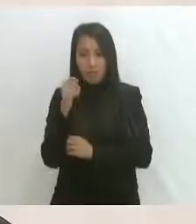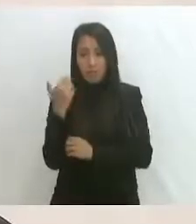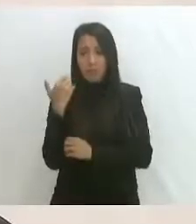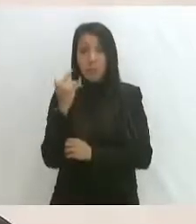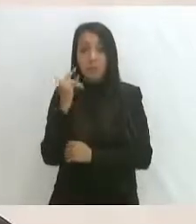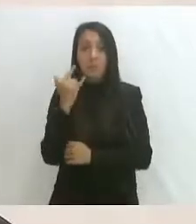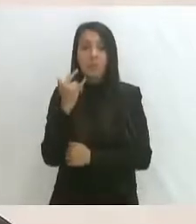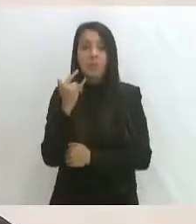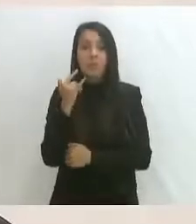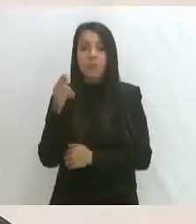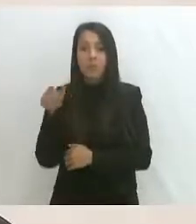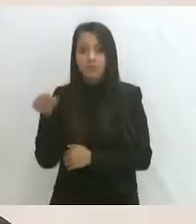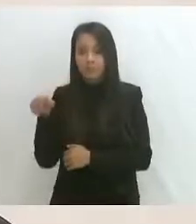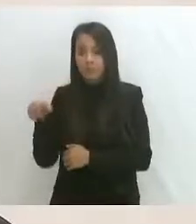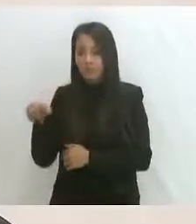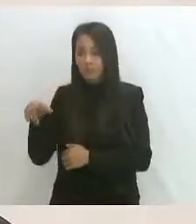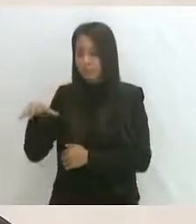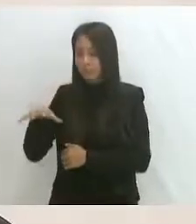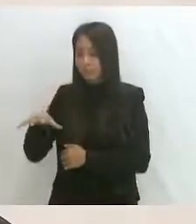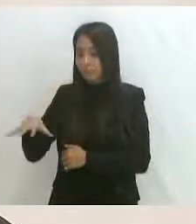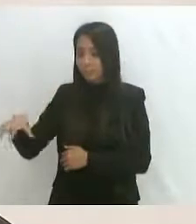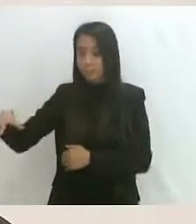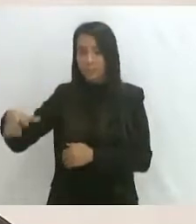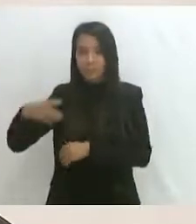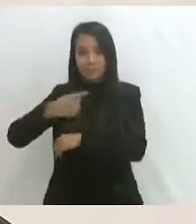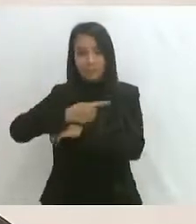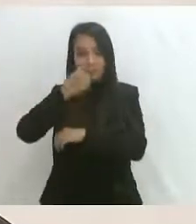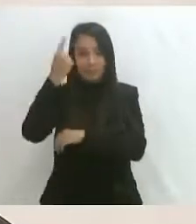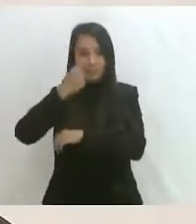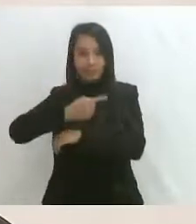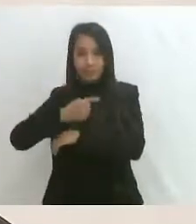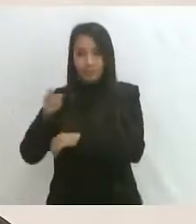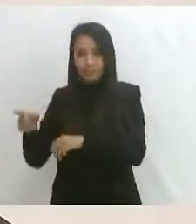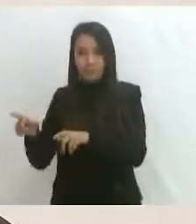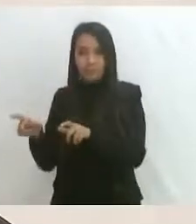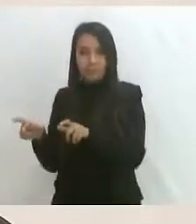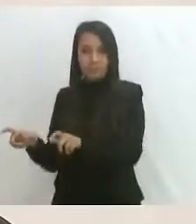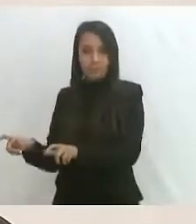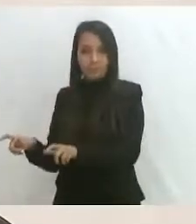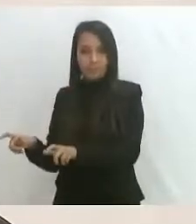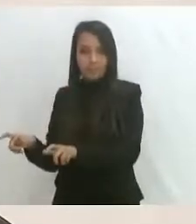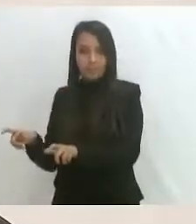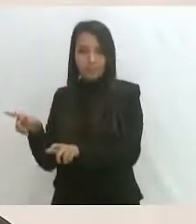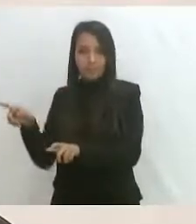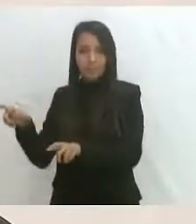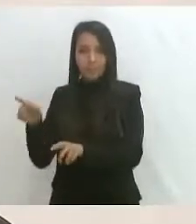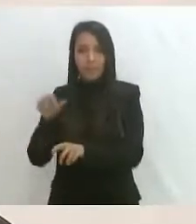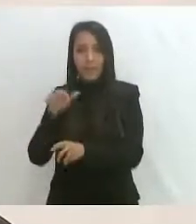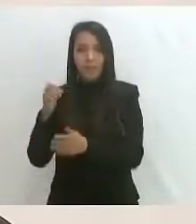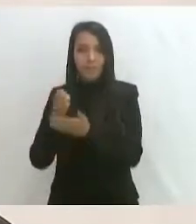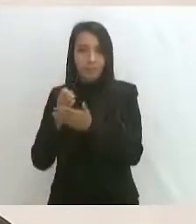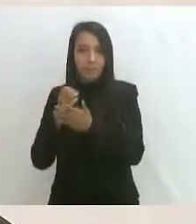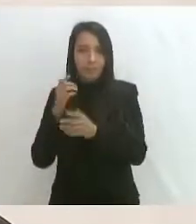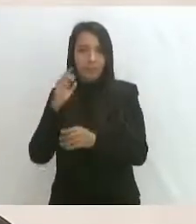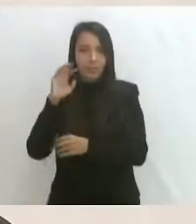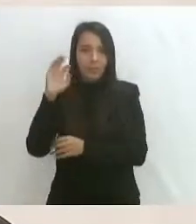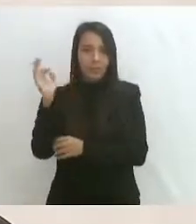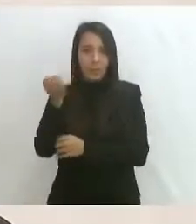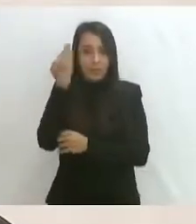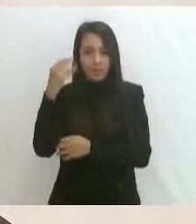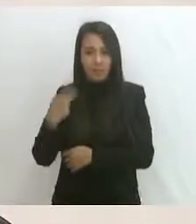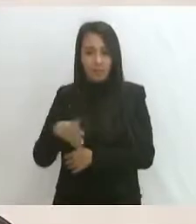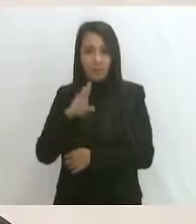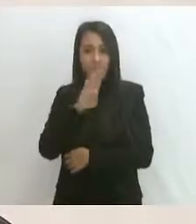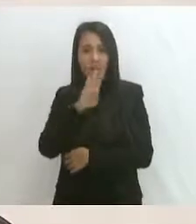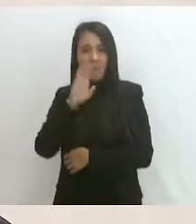la plaza está en resguardo de la Fiscalía General del Gobierno de Baja